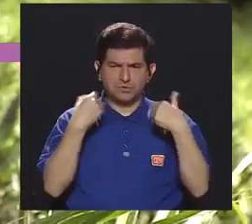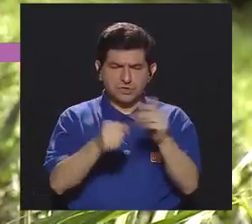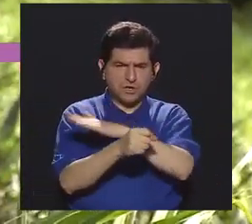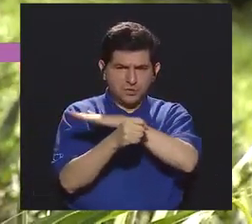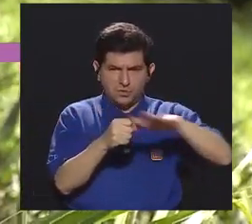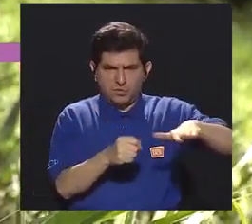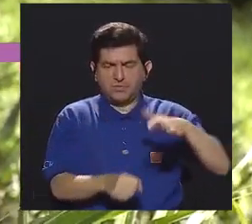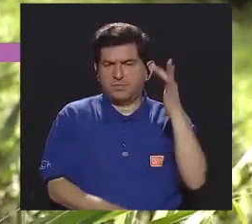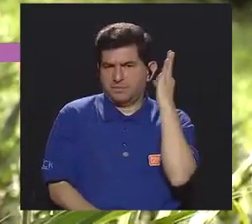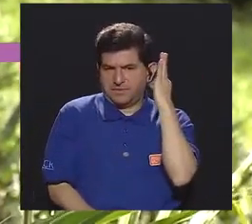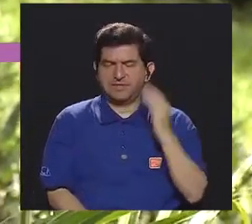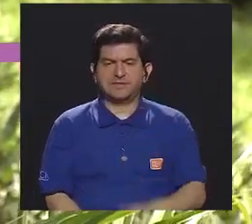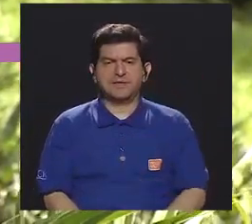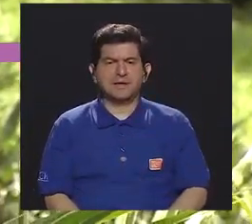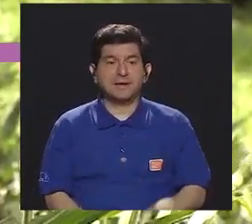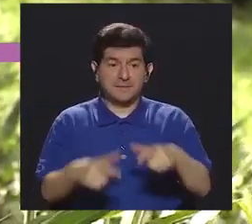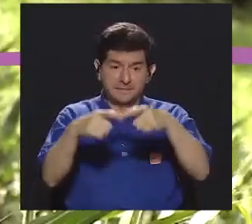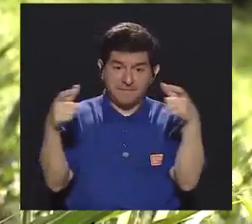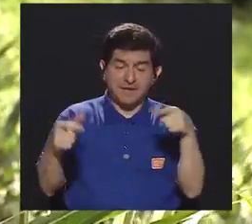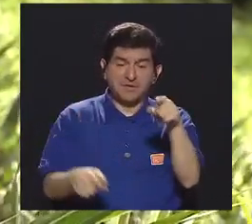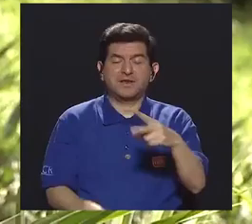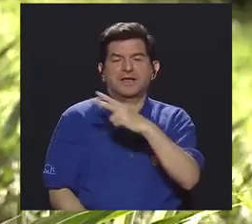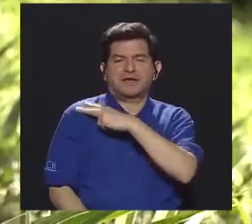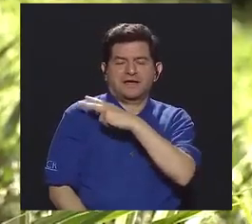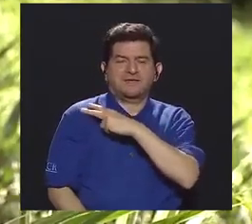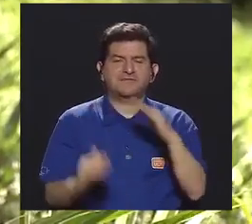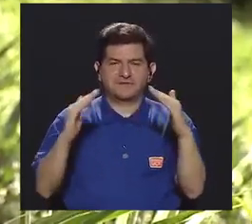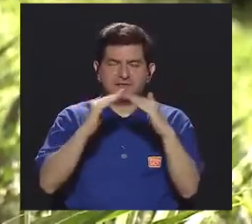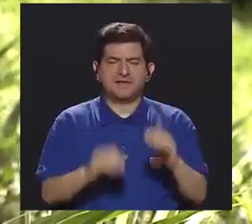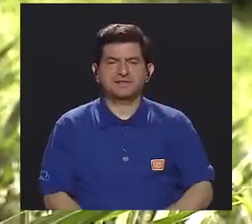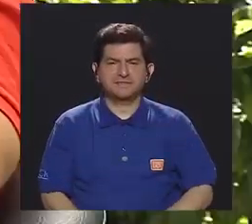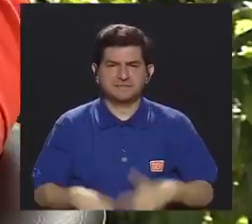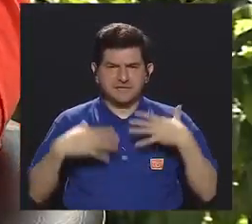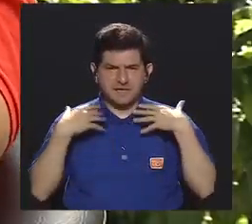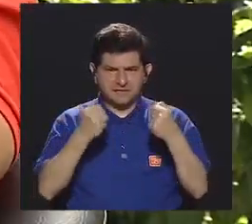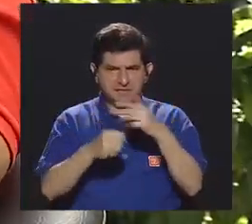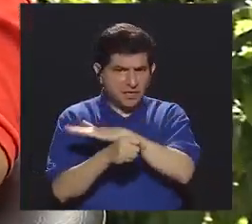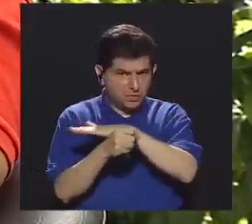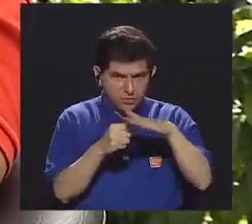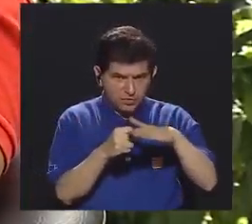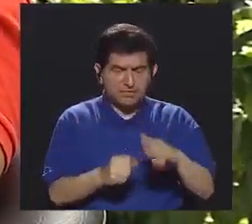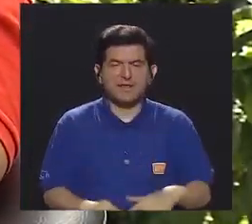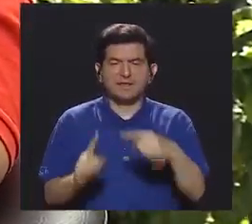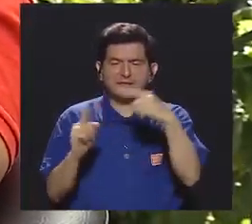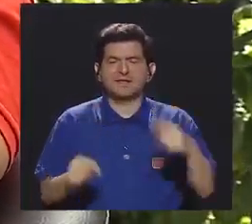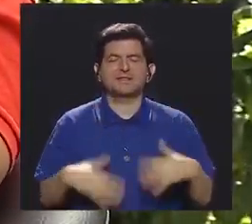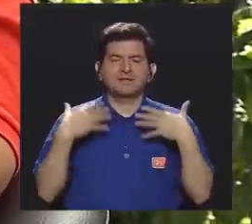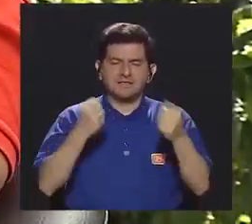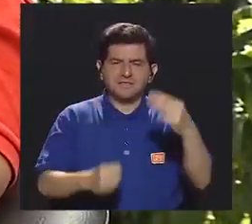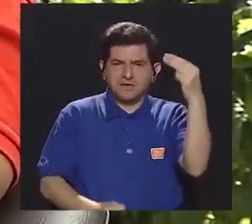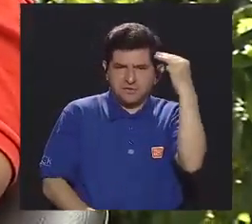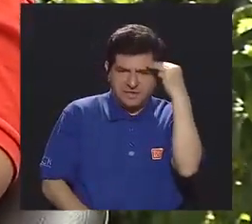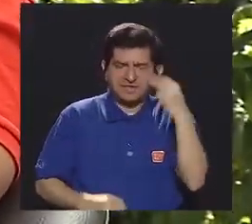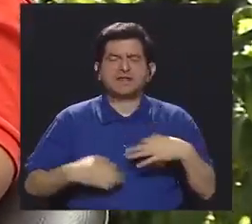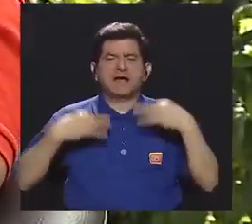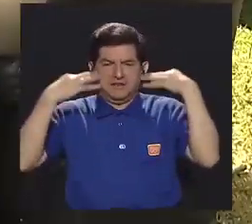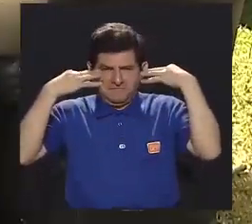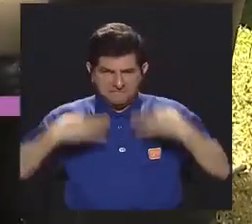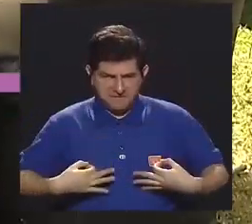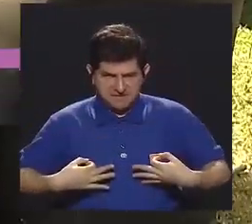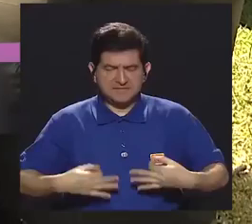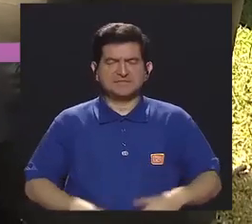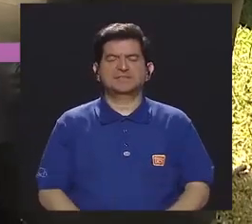la salud integral de la mujer porque la mayoría eran jefas de hogar. ¿Salud integral? De salud mental, salud